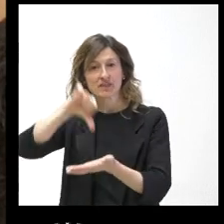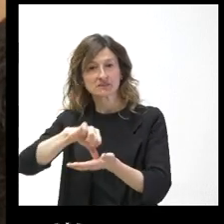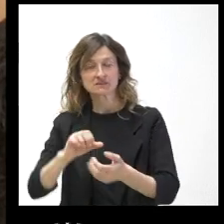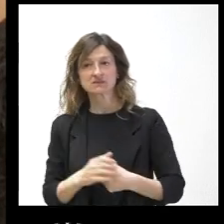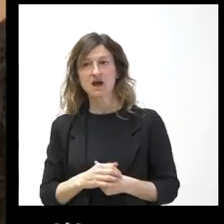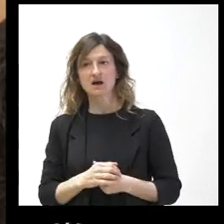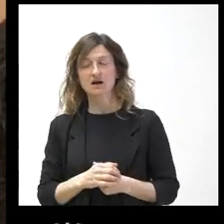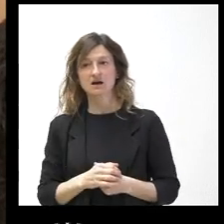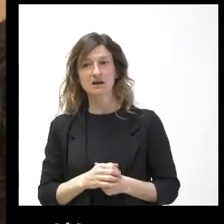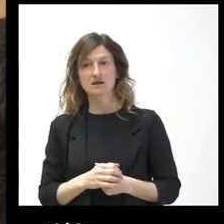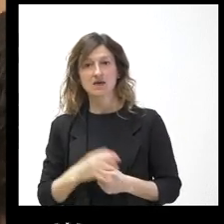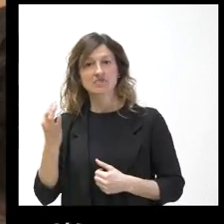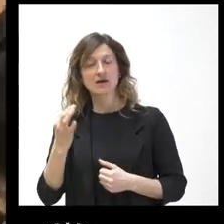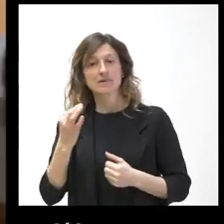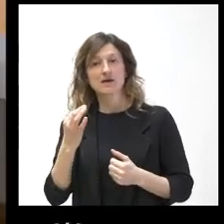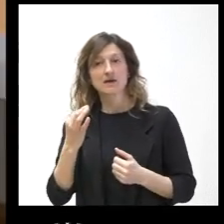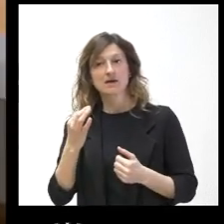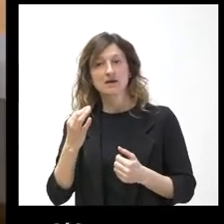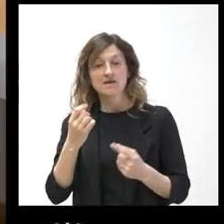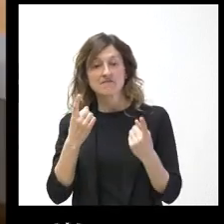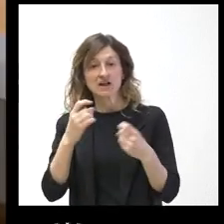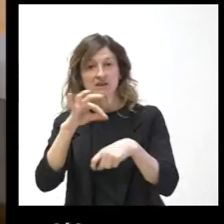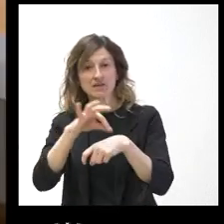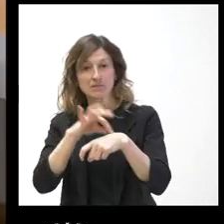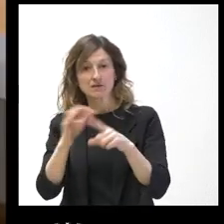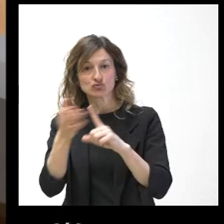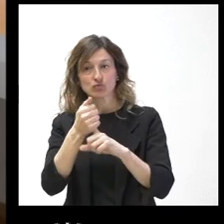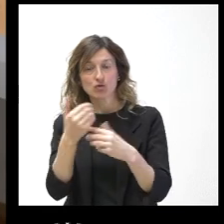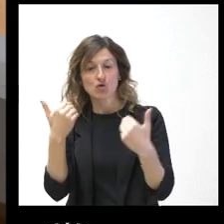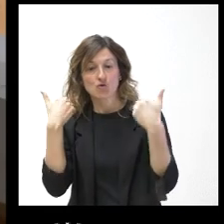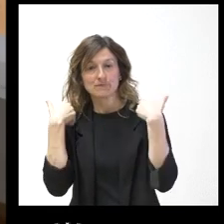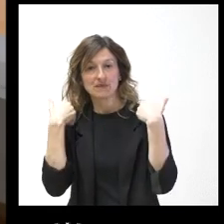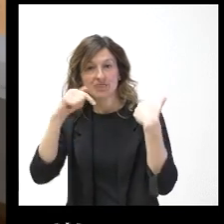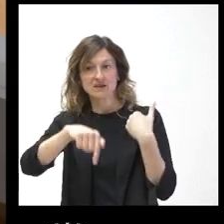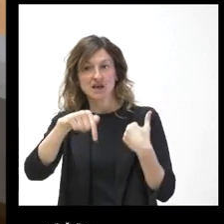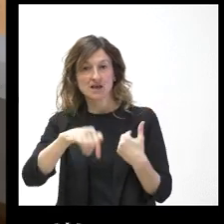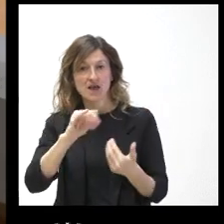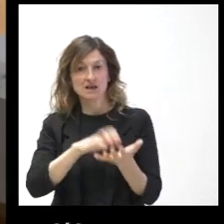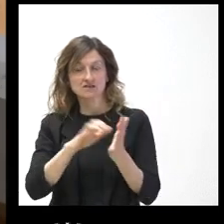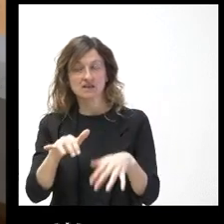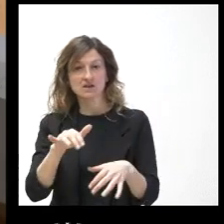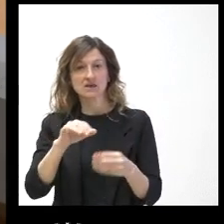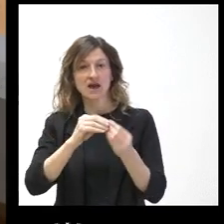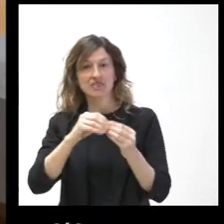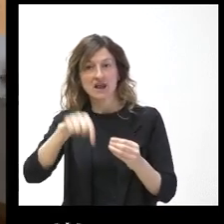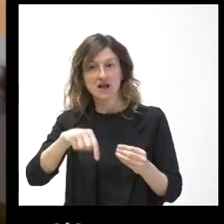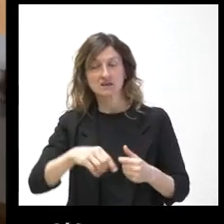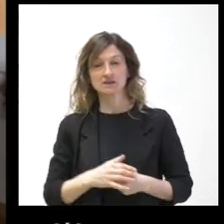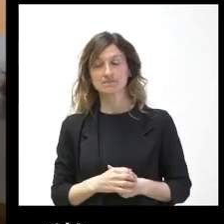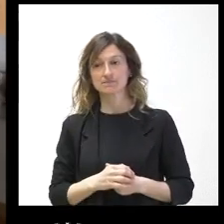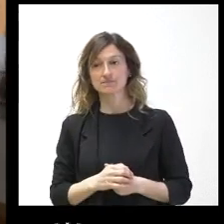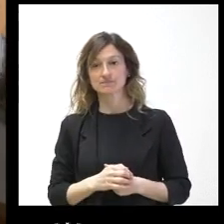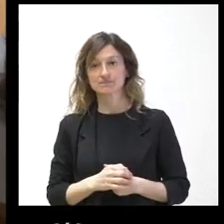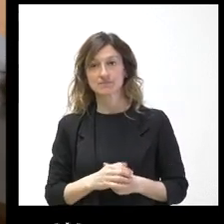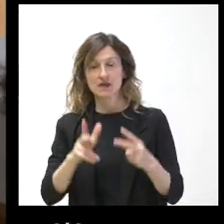solventar el problema de la falta de médicos, que las competencias están aquí y que las medidas se tienen que tomar aquí. Las dos